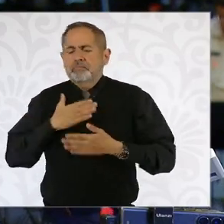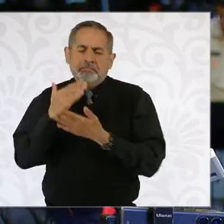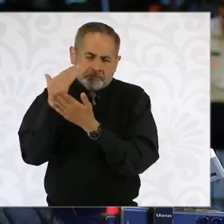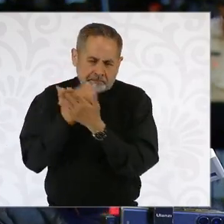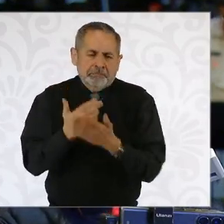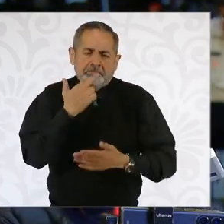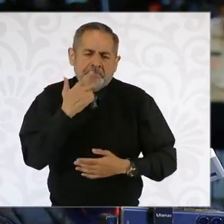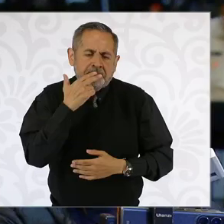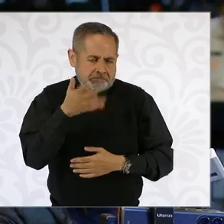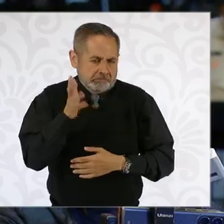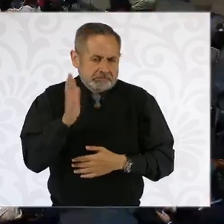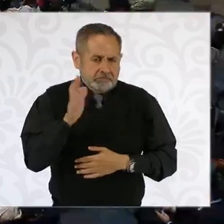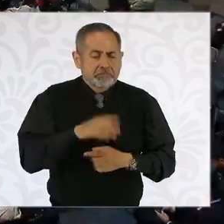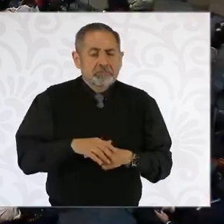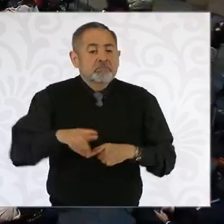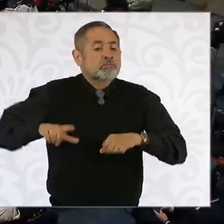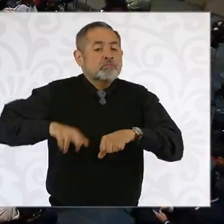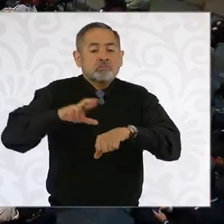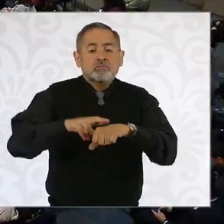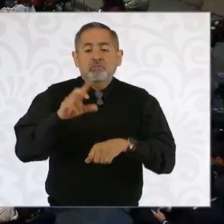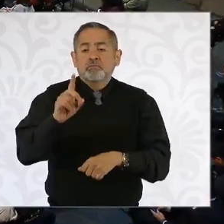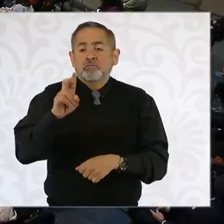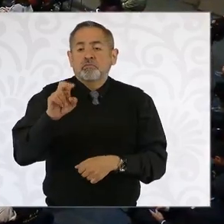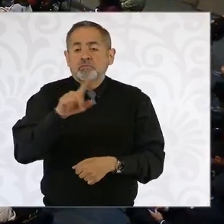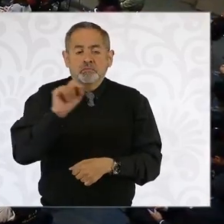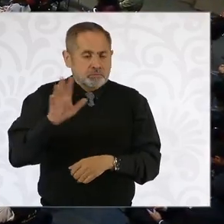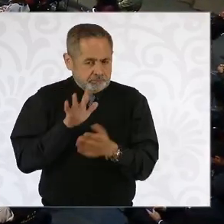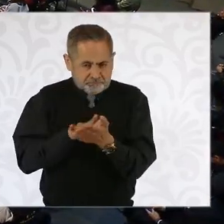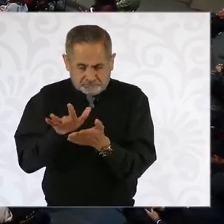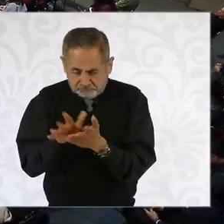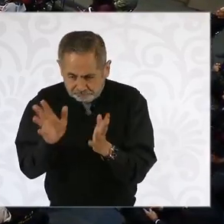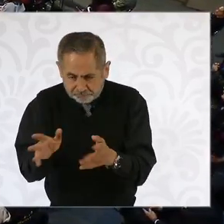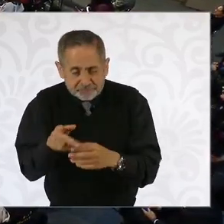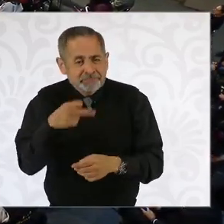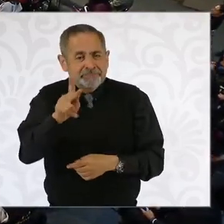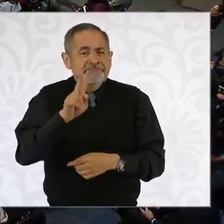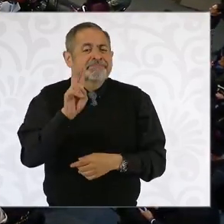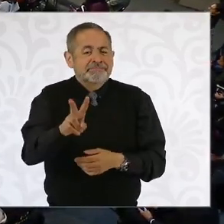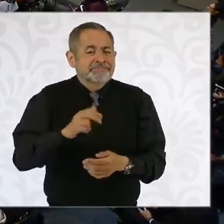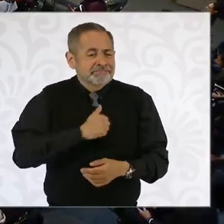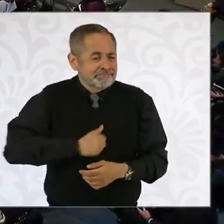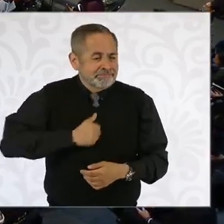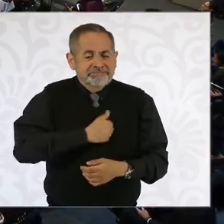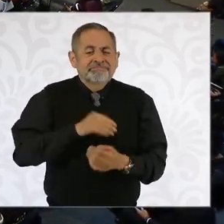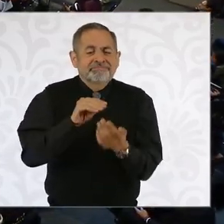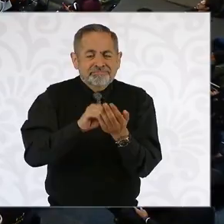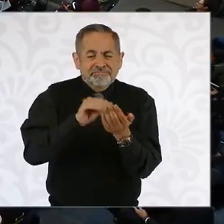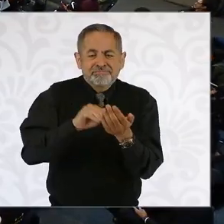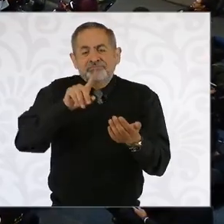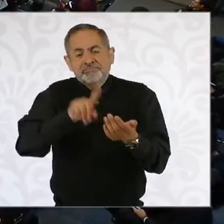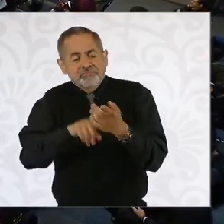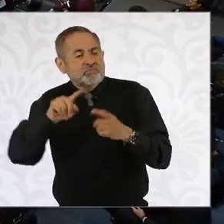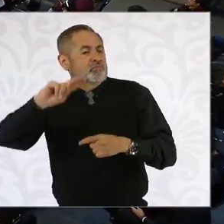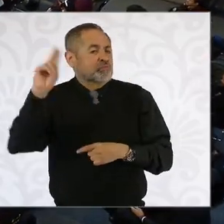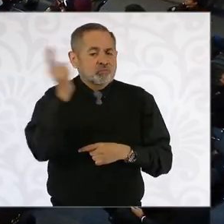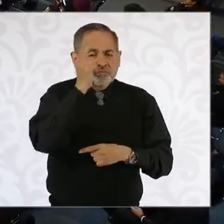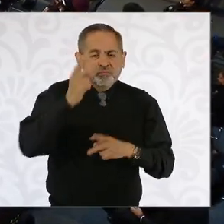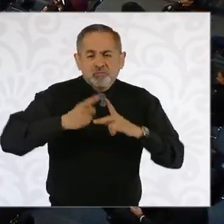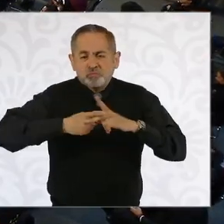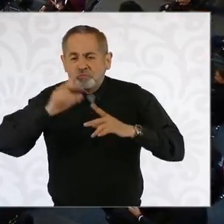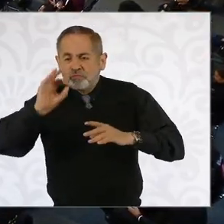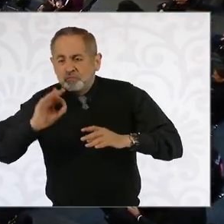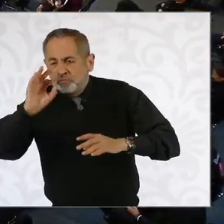participación. El gobernador Durazo la impulsó. Lamentablemente sí persiste el modelo de cuotas en la Universidad de Sonora. Mire,